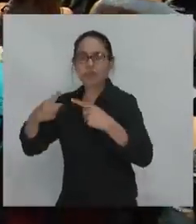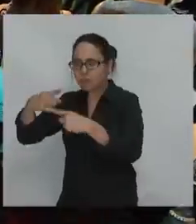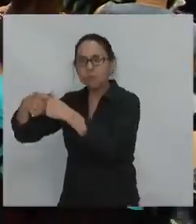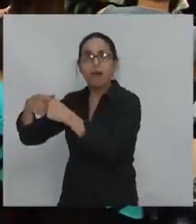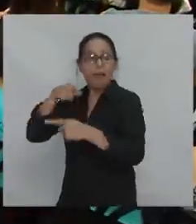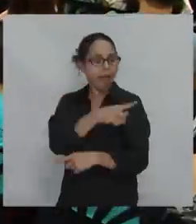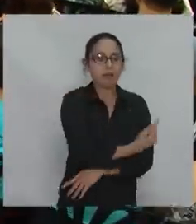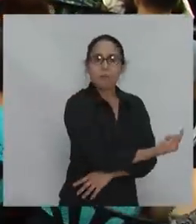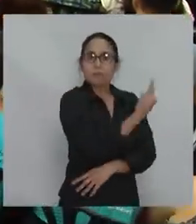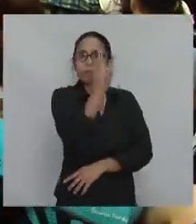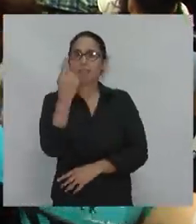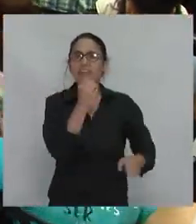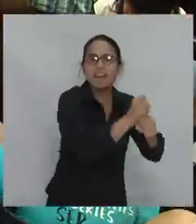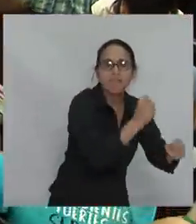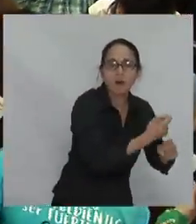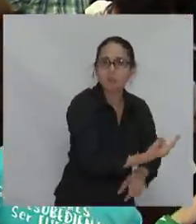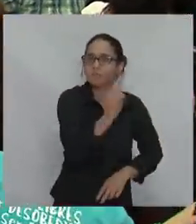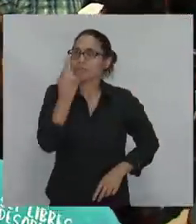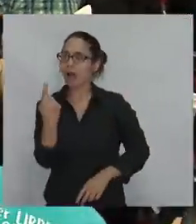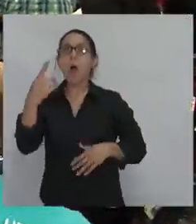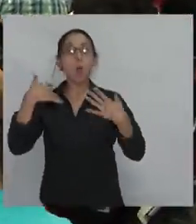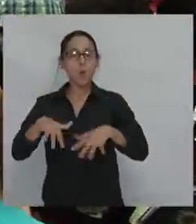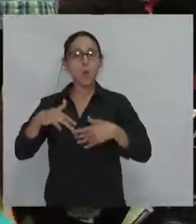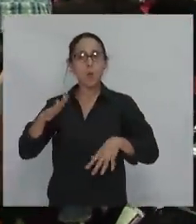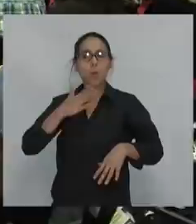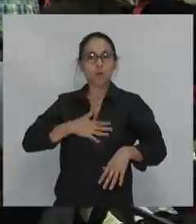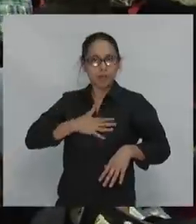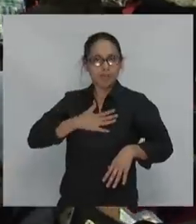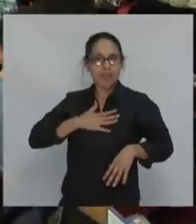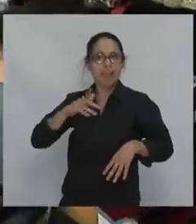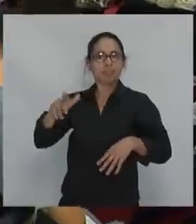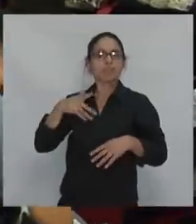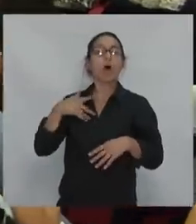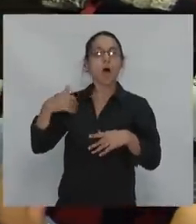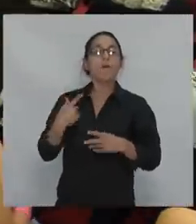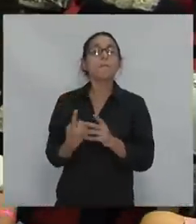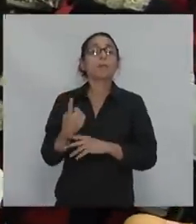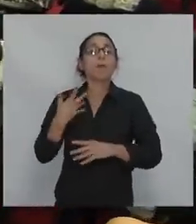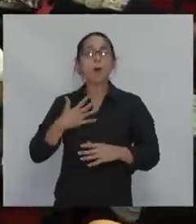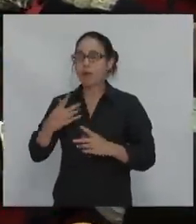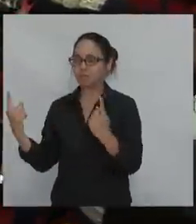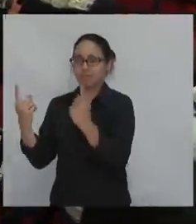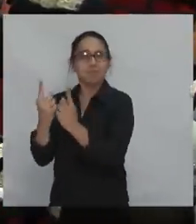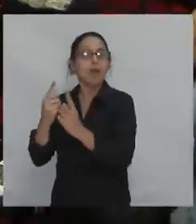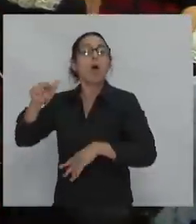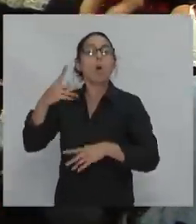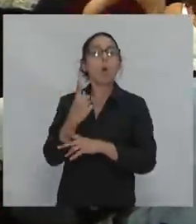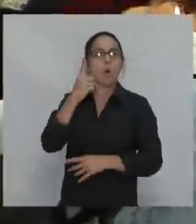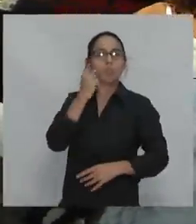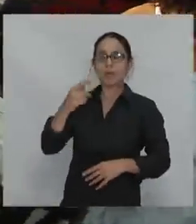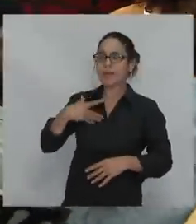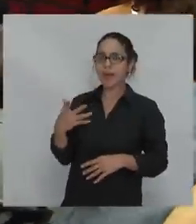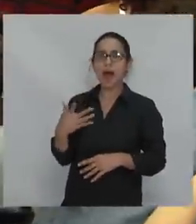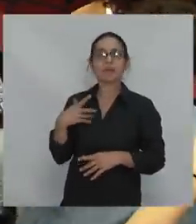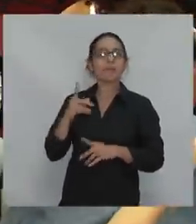contento porque le alimentan mejor, va a poder luchar por su vida. Pero un día ocurre algo que es esencial en la formación de cualquier